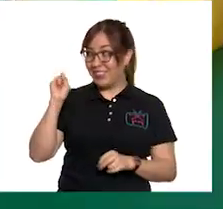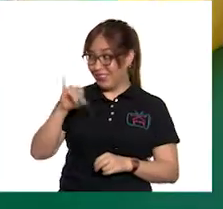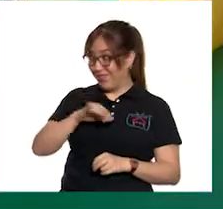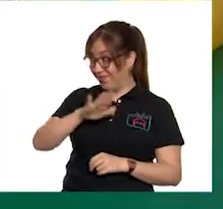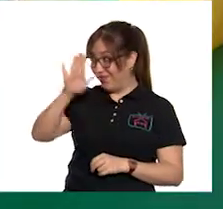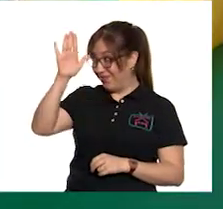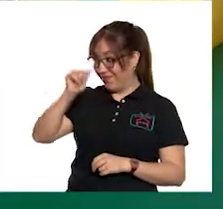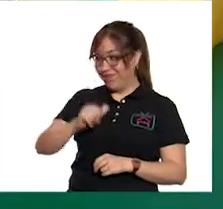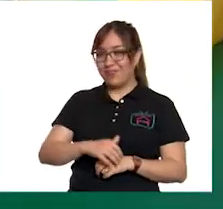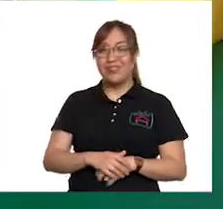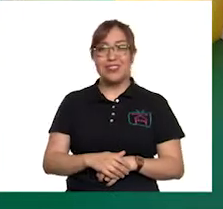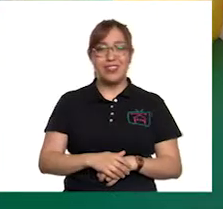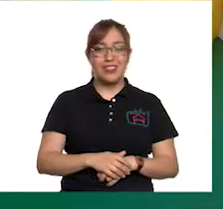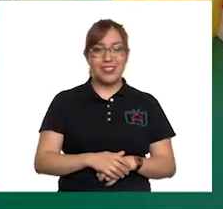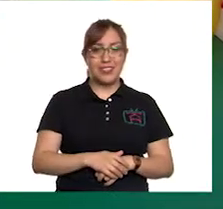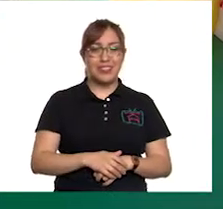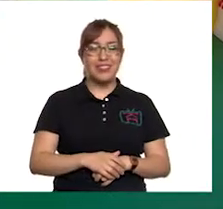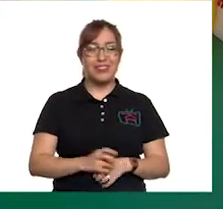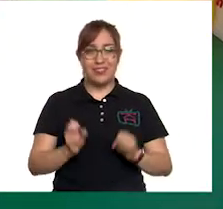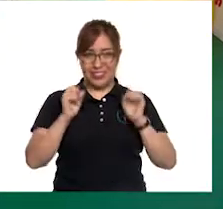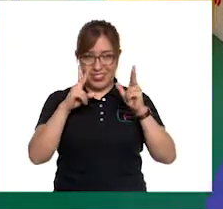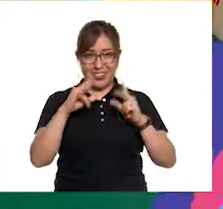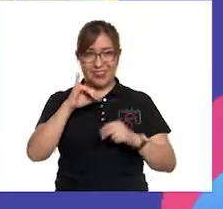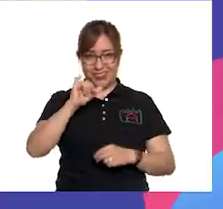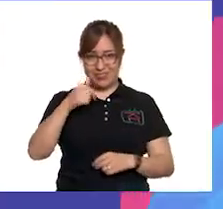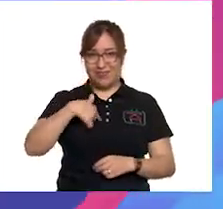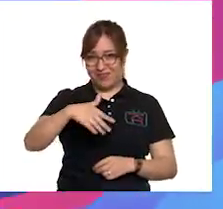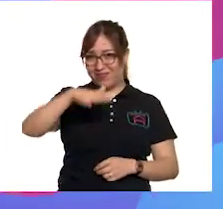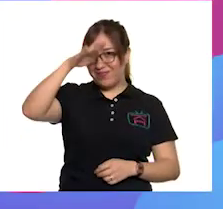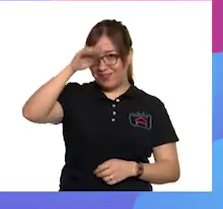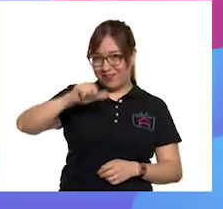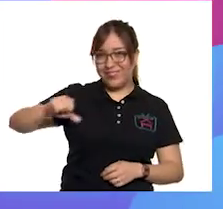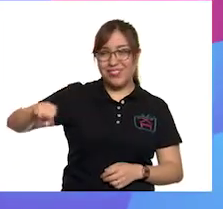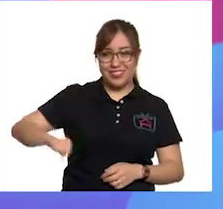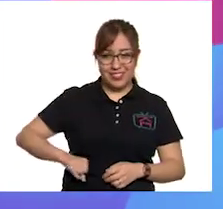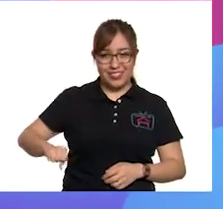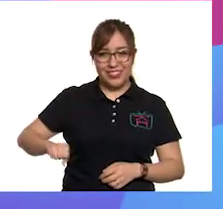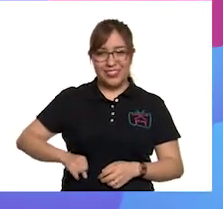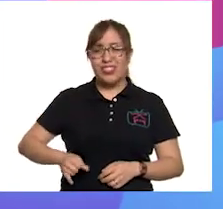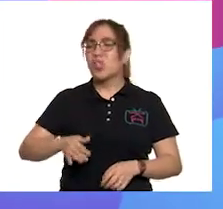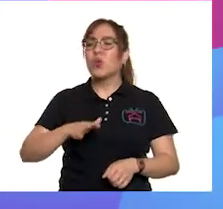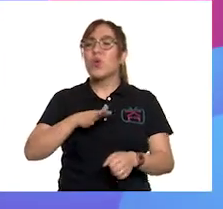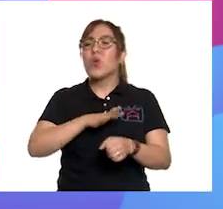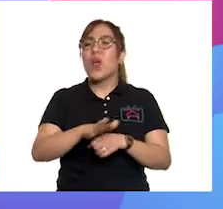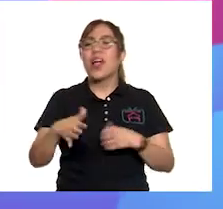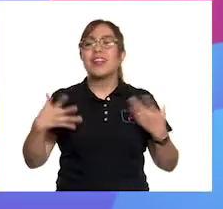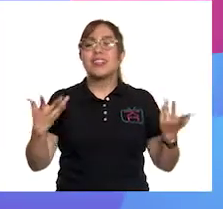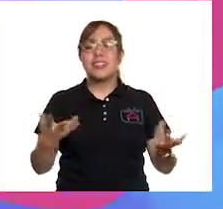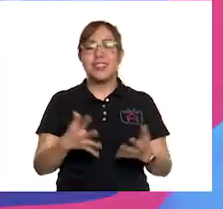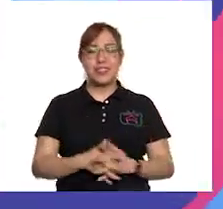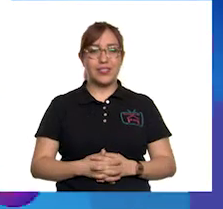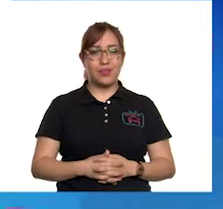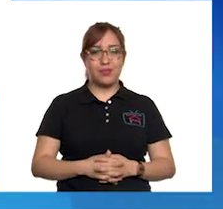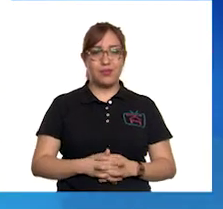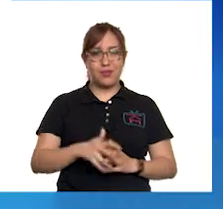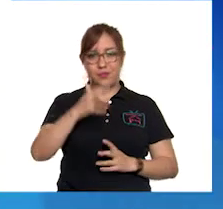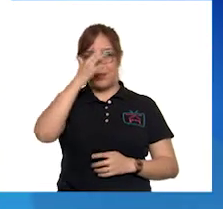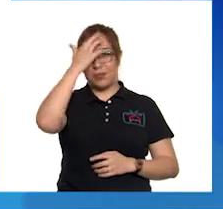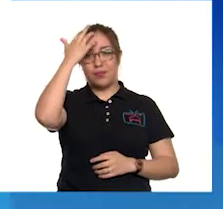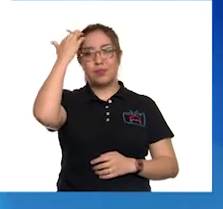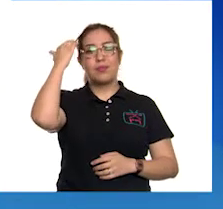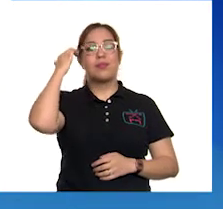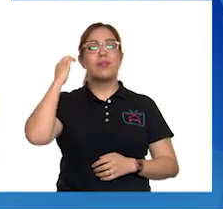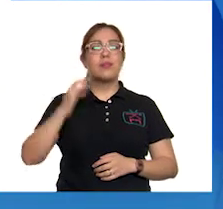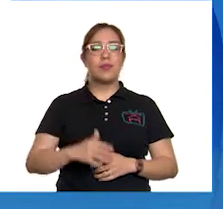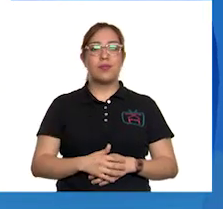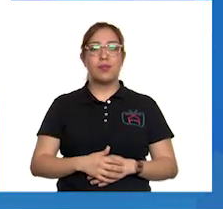¡Claro que sí maestra! ¿Están de acuerdo? Yo estoy muy interesado en el tema. ¿Cuál es la situación? Ajá. Fíjense bien, se